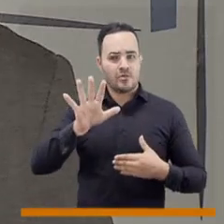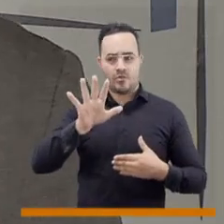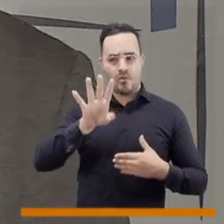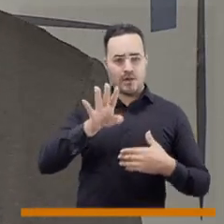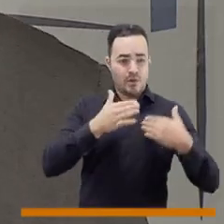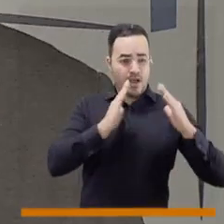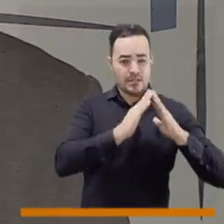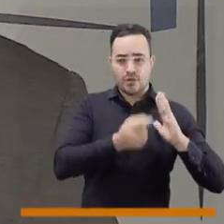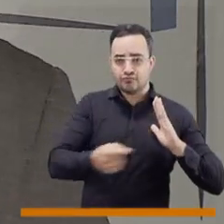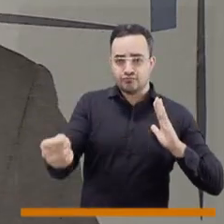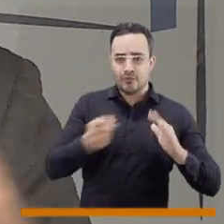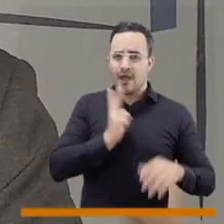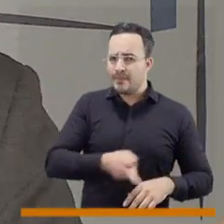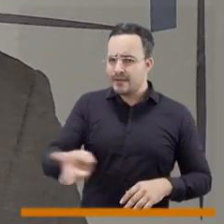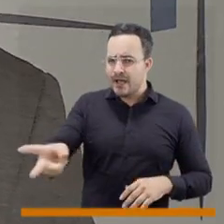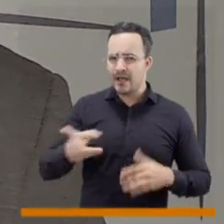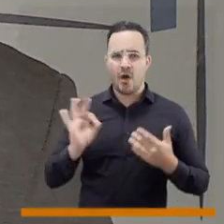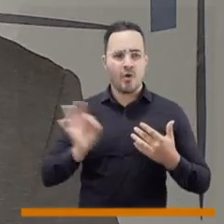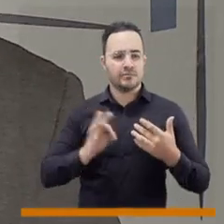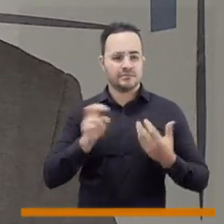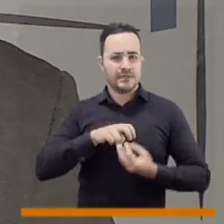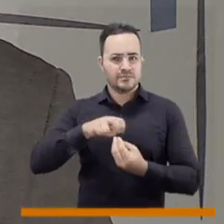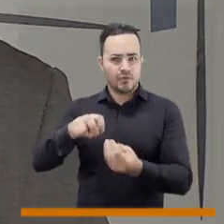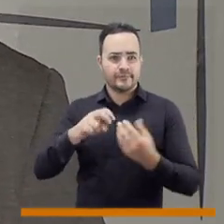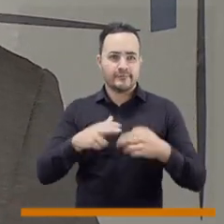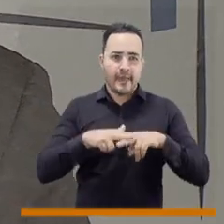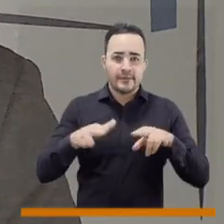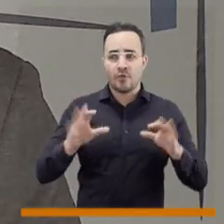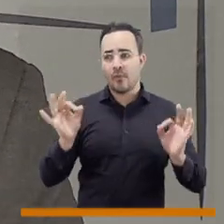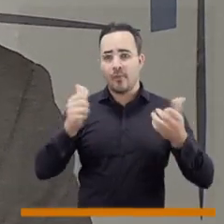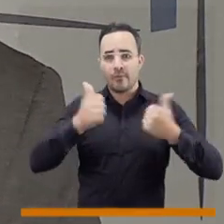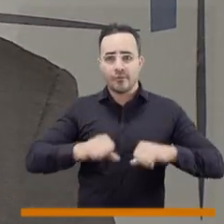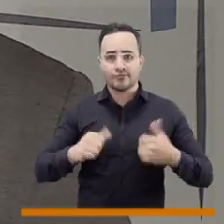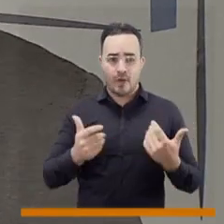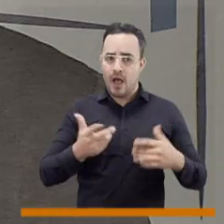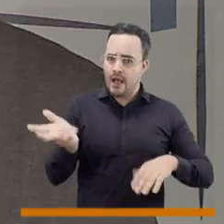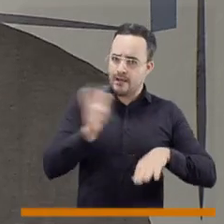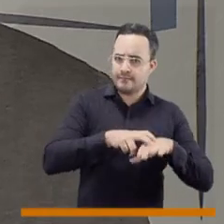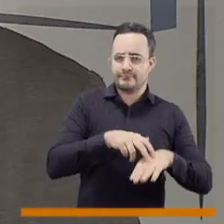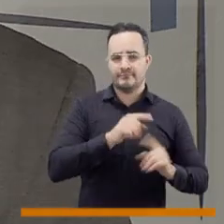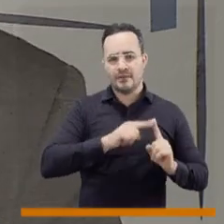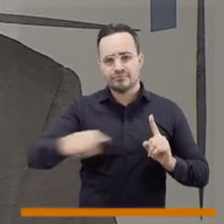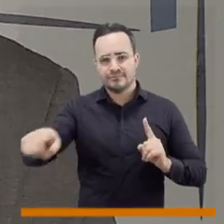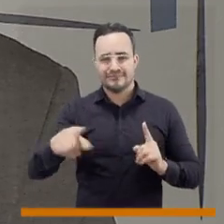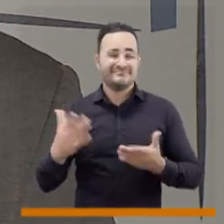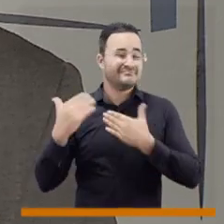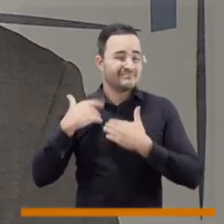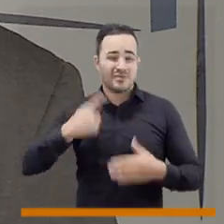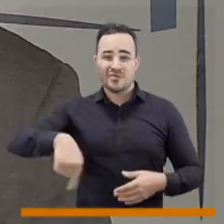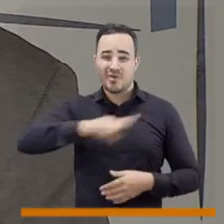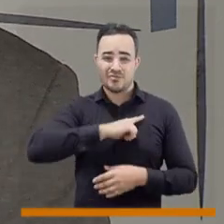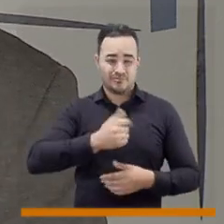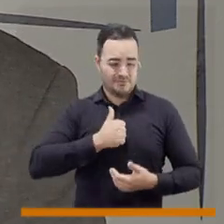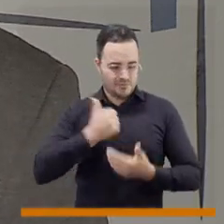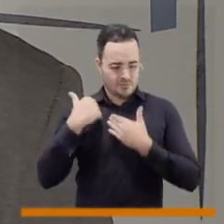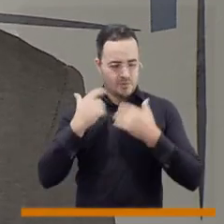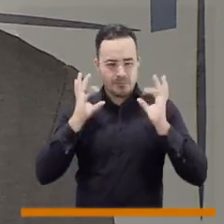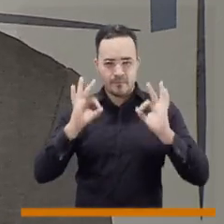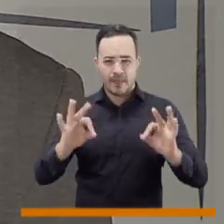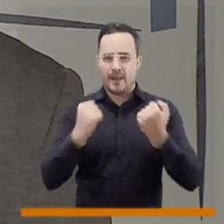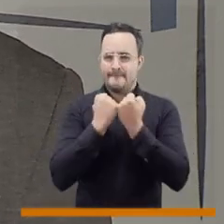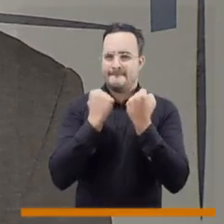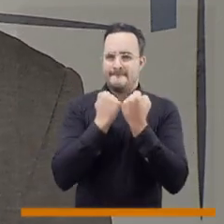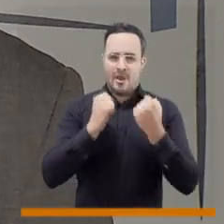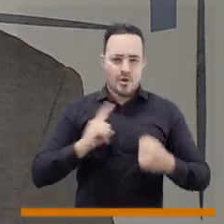cinco o seis cuadras, caminémosla, si podemos usar el sistema integrado de transporte, usémoslo. Y por supuesto nosotros tenemos que avanzar también en el